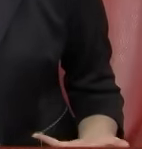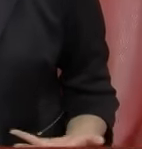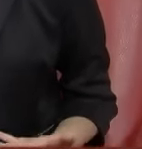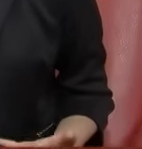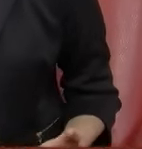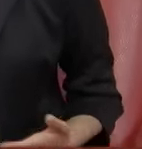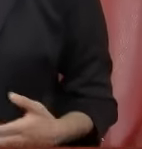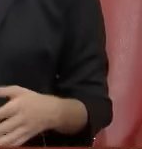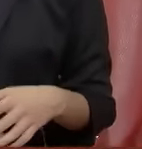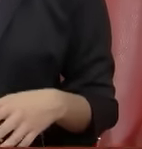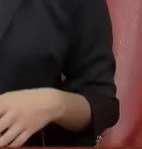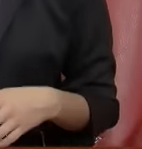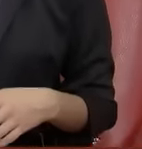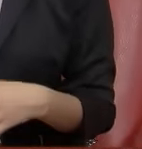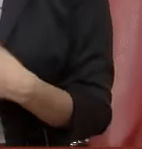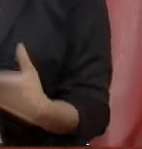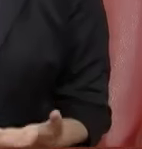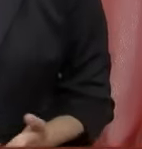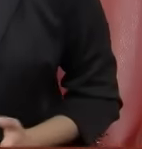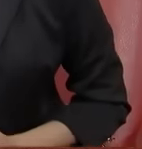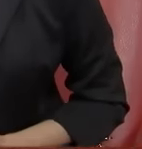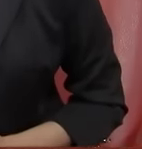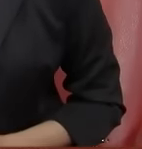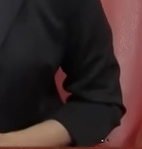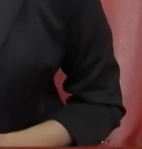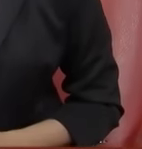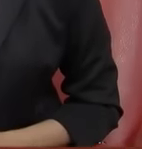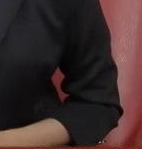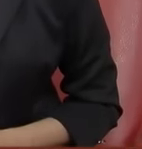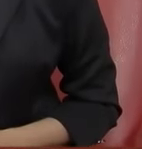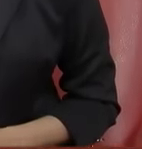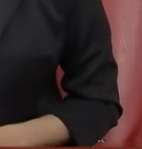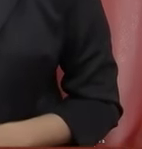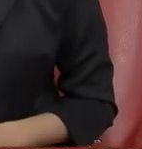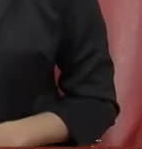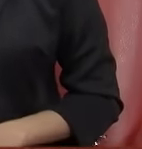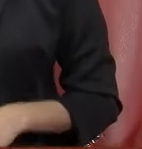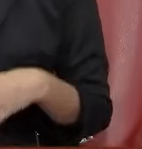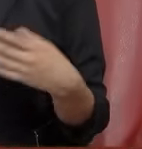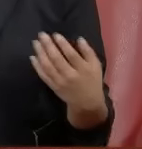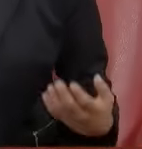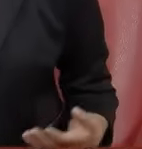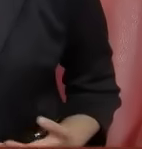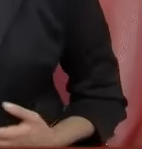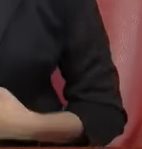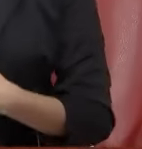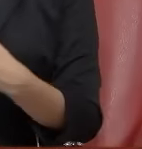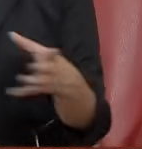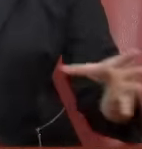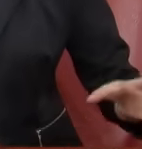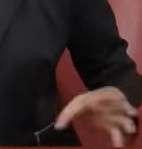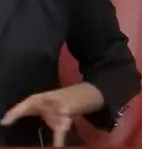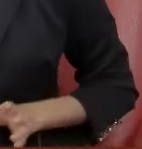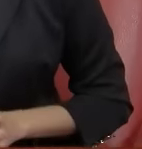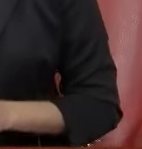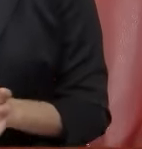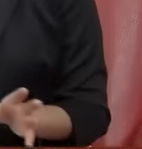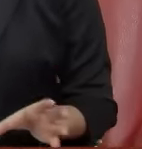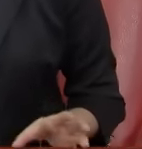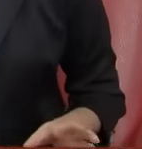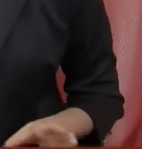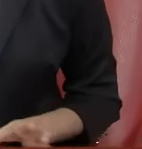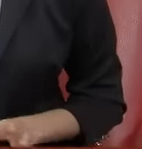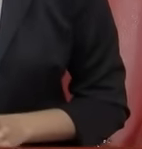consultas Así que bueno, es bastante interesante lo que está sucediendo con esta empresa Una de las más grandes Varios modelos de varias